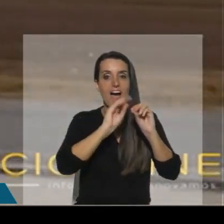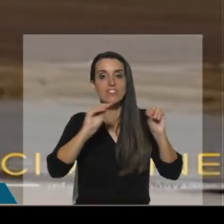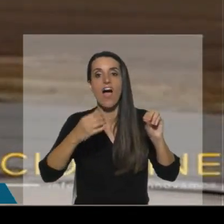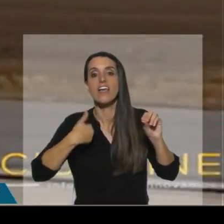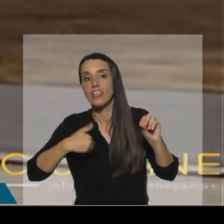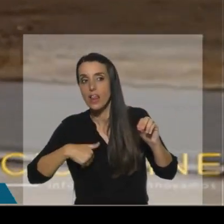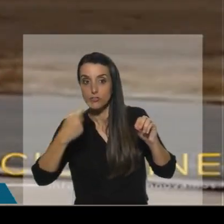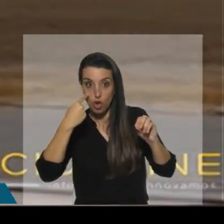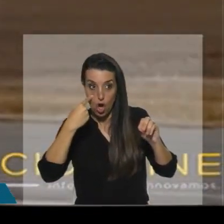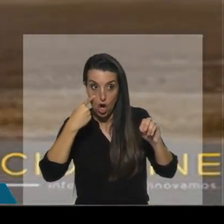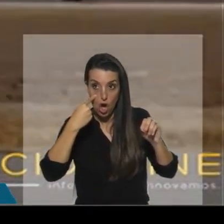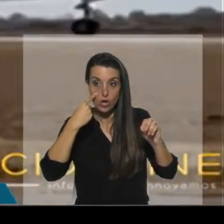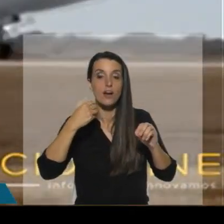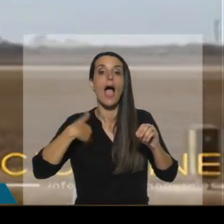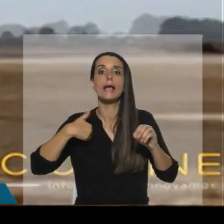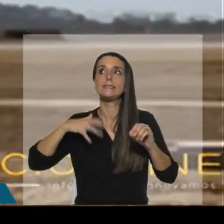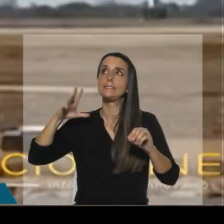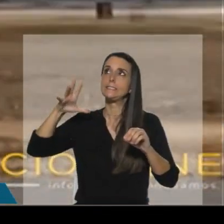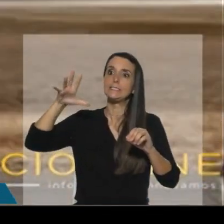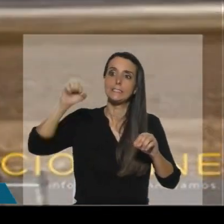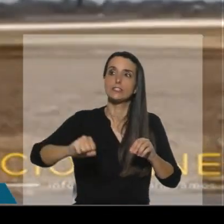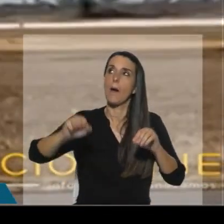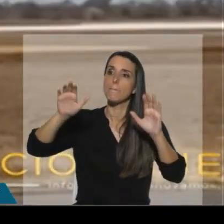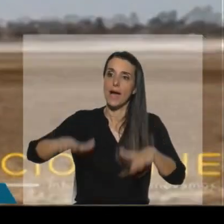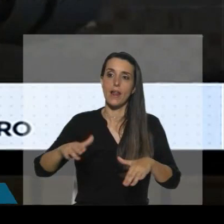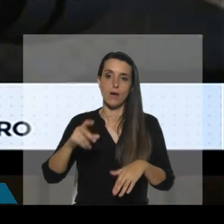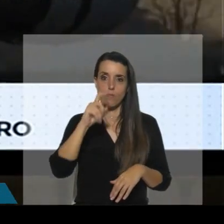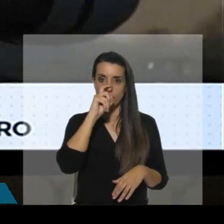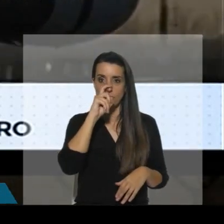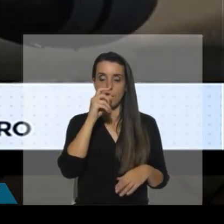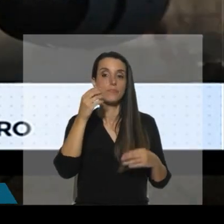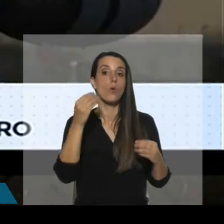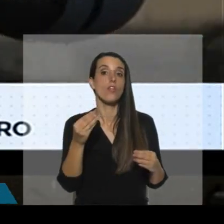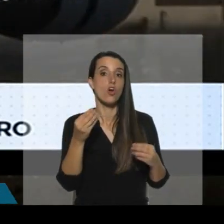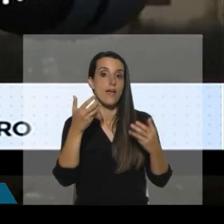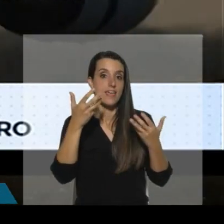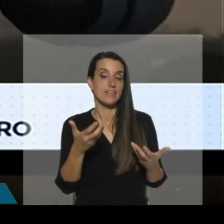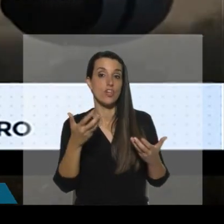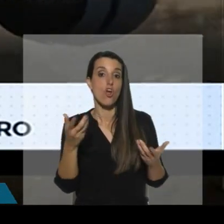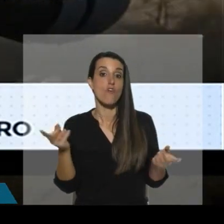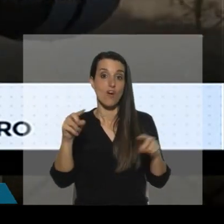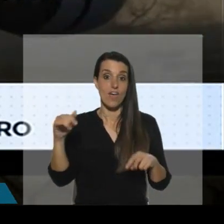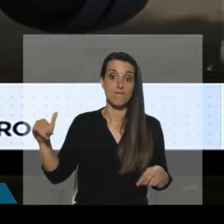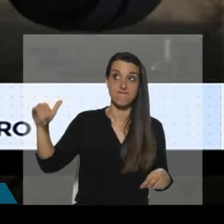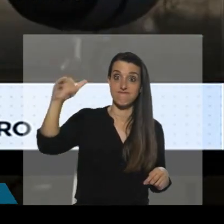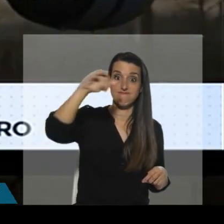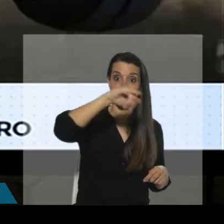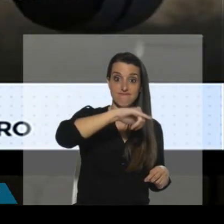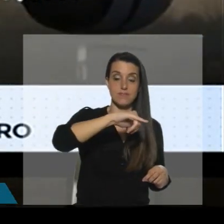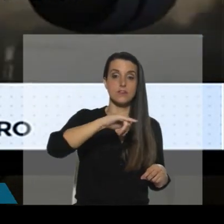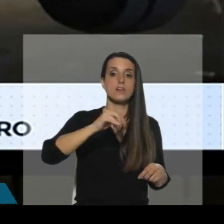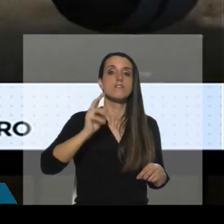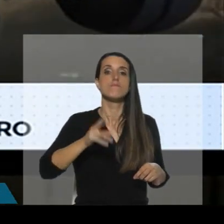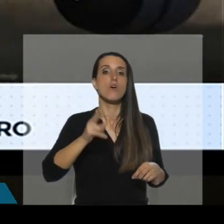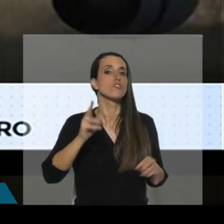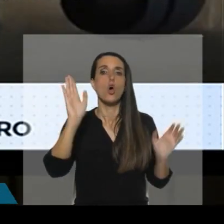de Argentina, que ordenó detener la aeronave en Buenos Aires. Cuando quisieron regresar se les perdió el permiso